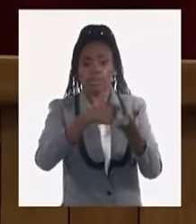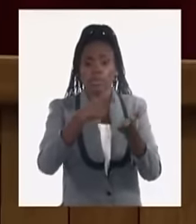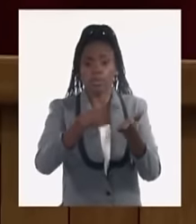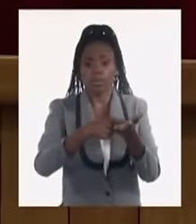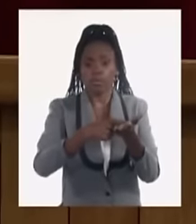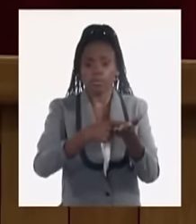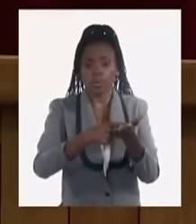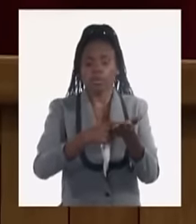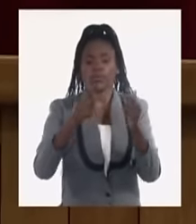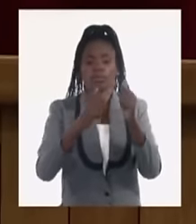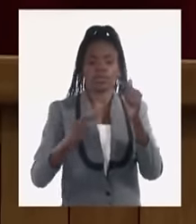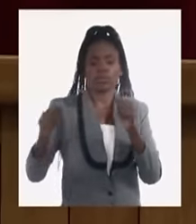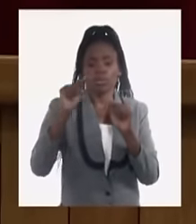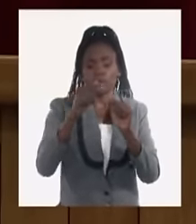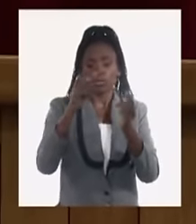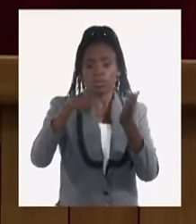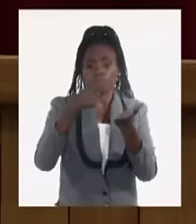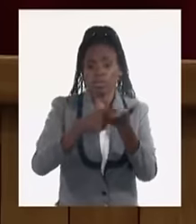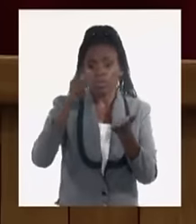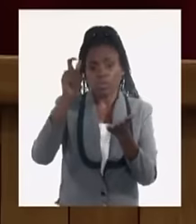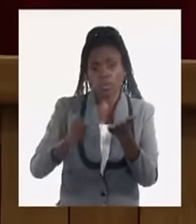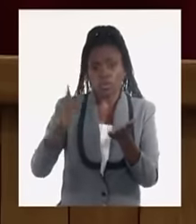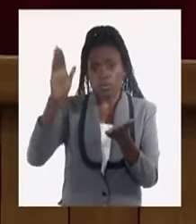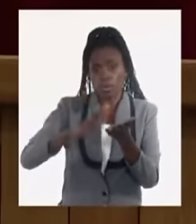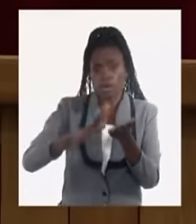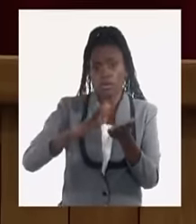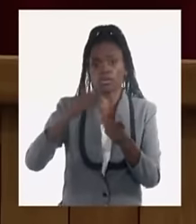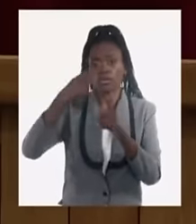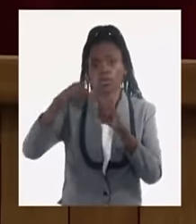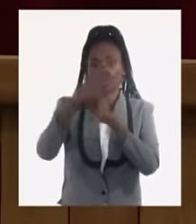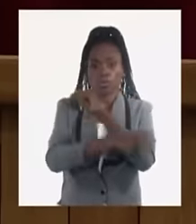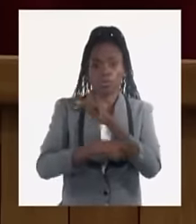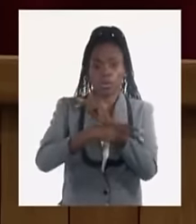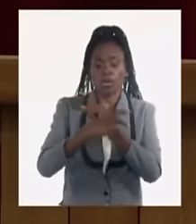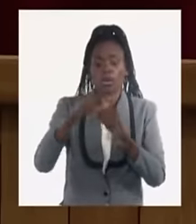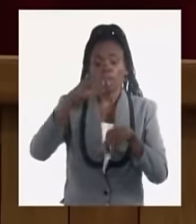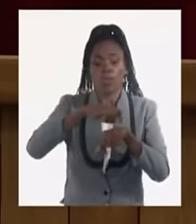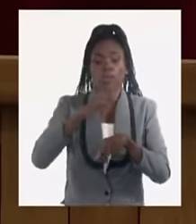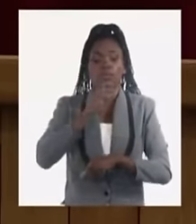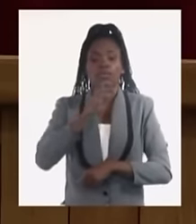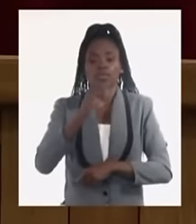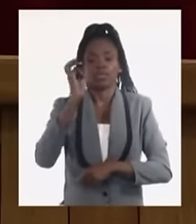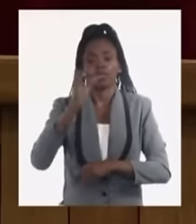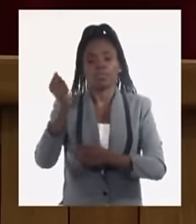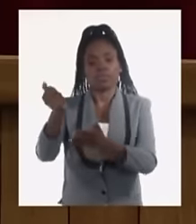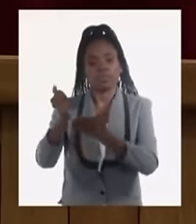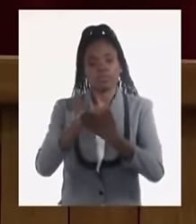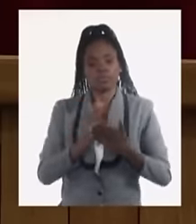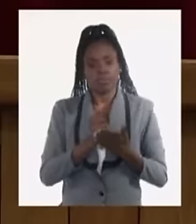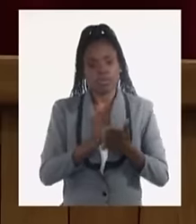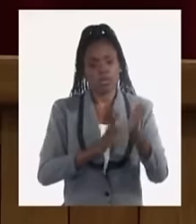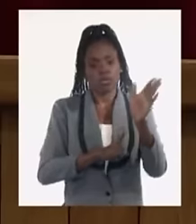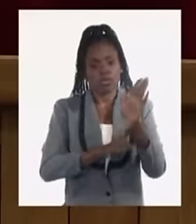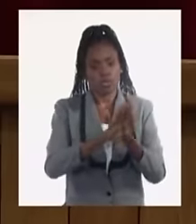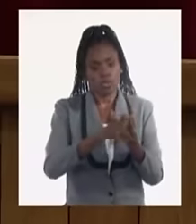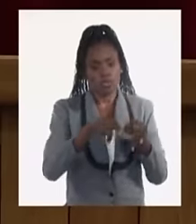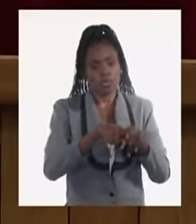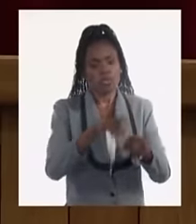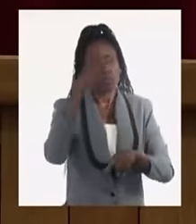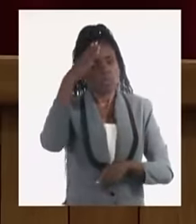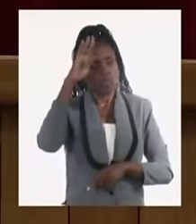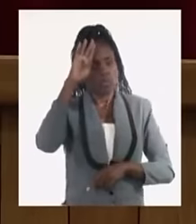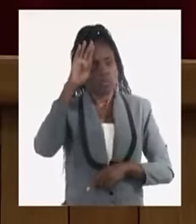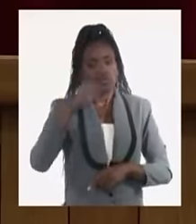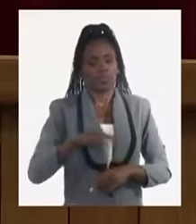proveedores e inversionistas que en tiempos difíciles se han mantenido aquí junto con nosotros.